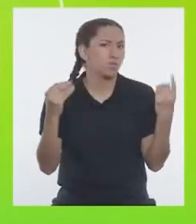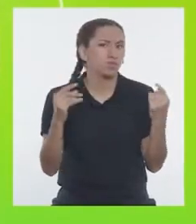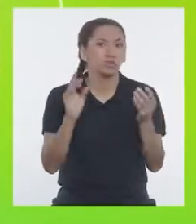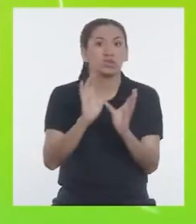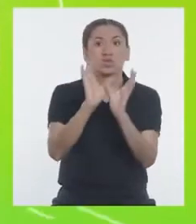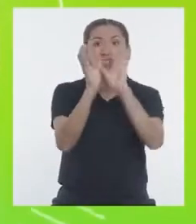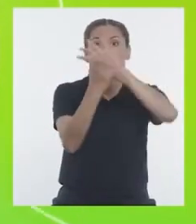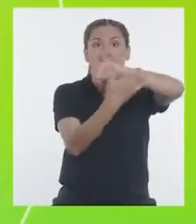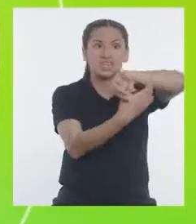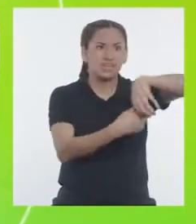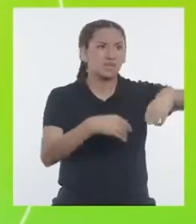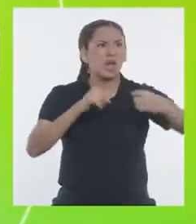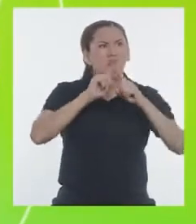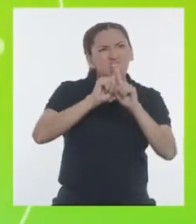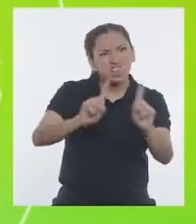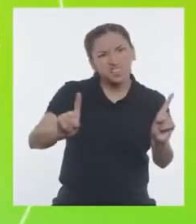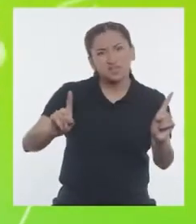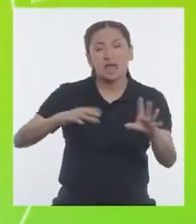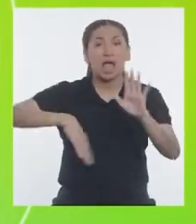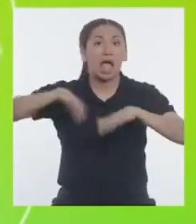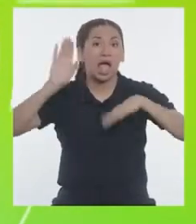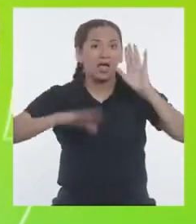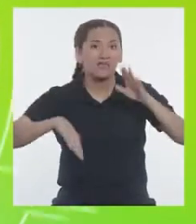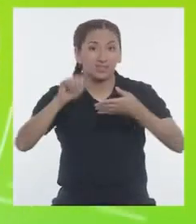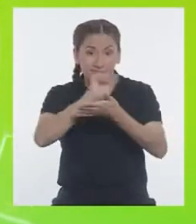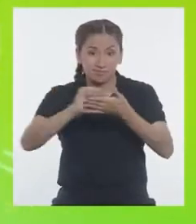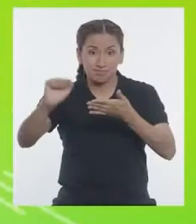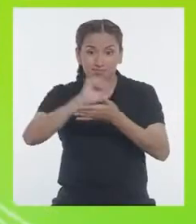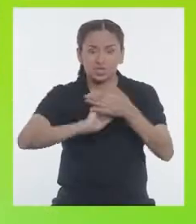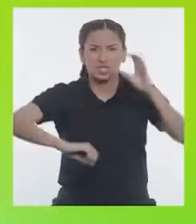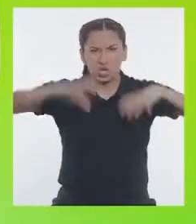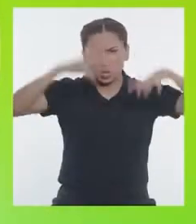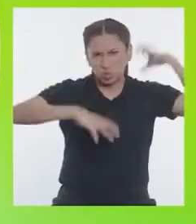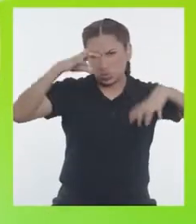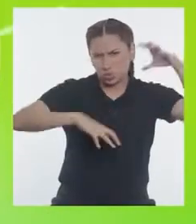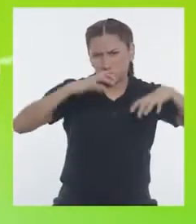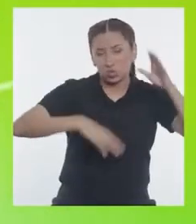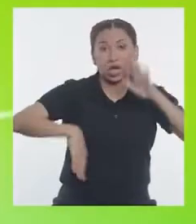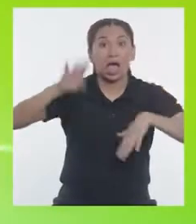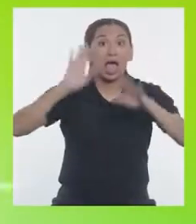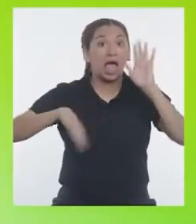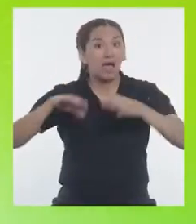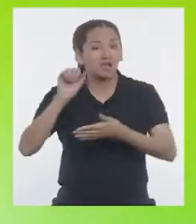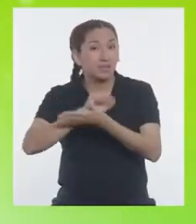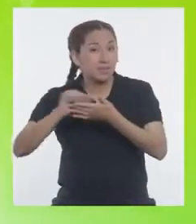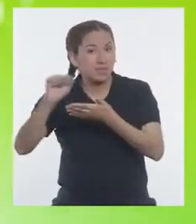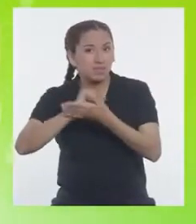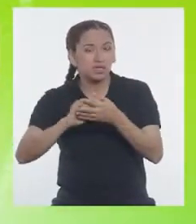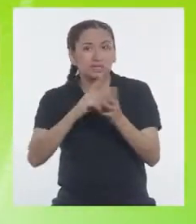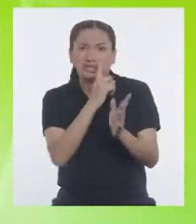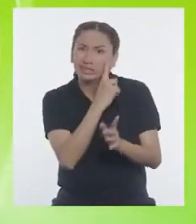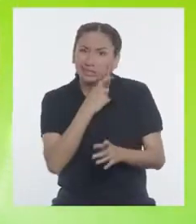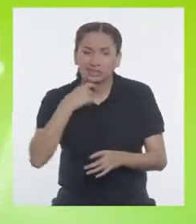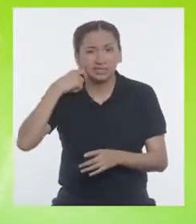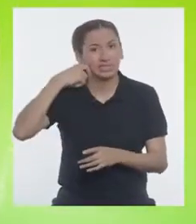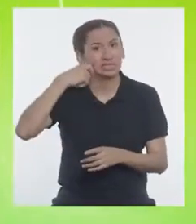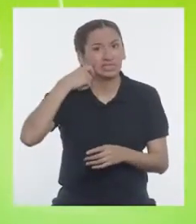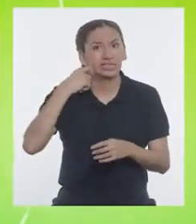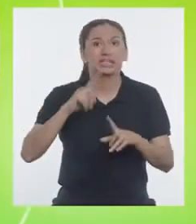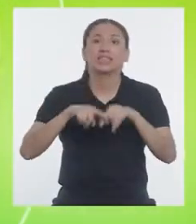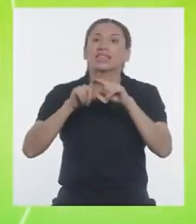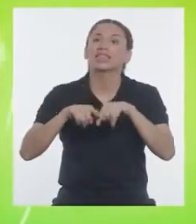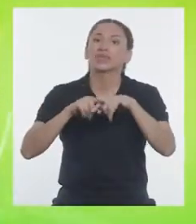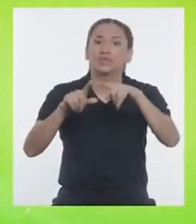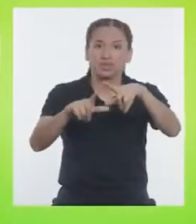y un clima variable. Algunos meses son lluviosos y otros muy secos. Los mayores observan las